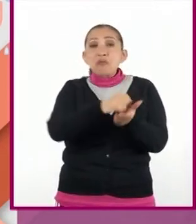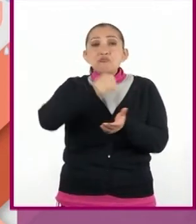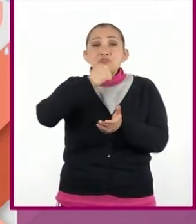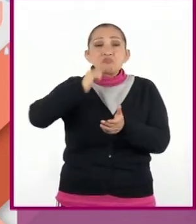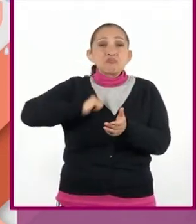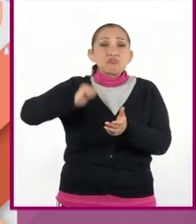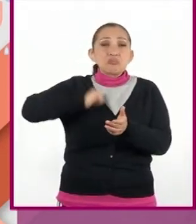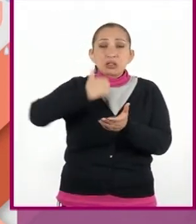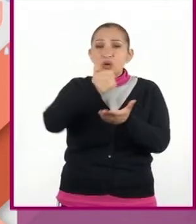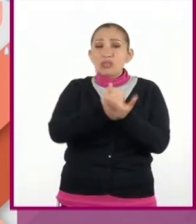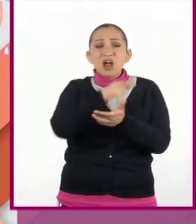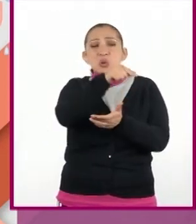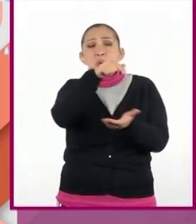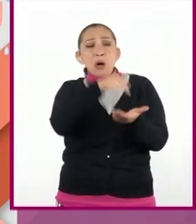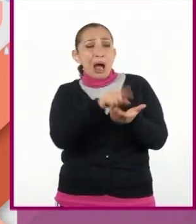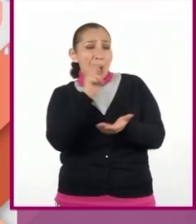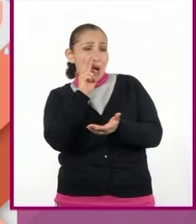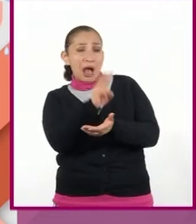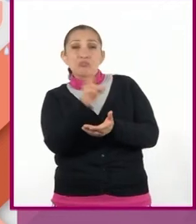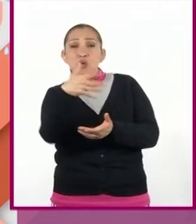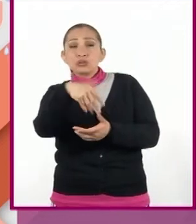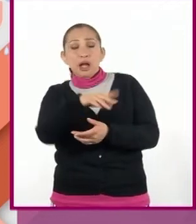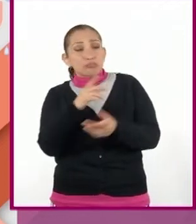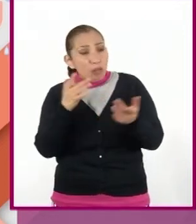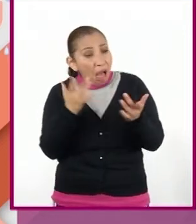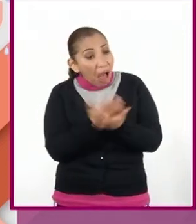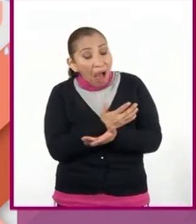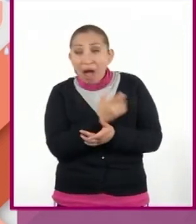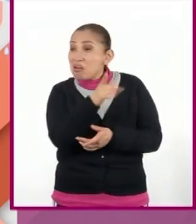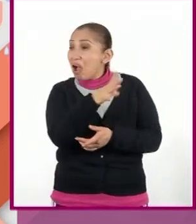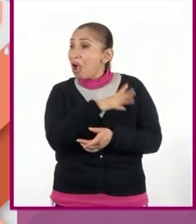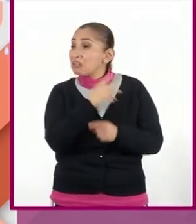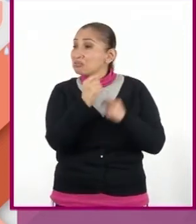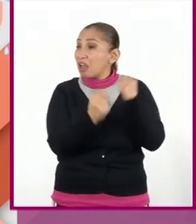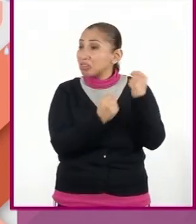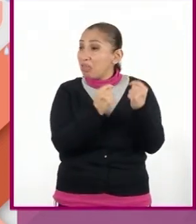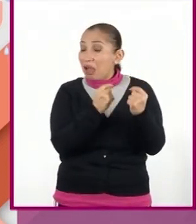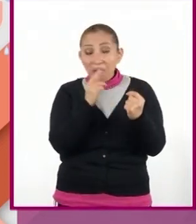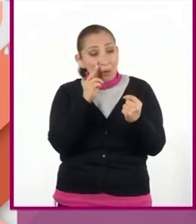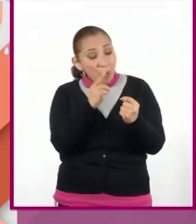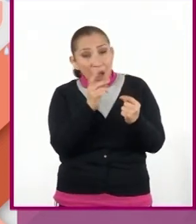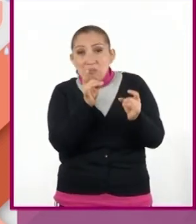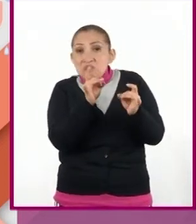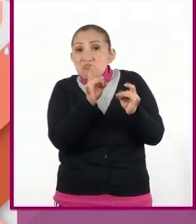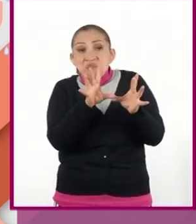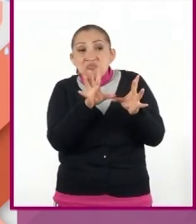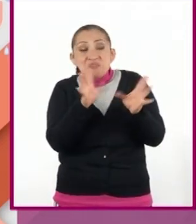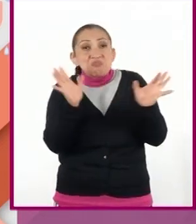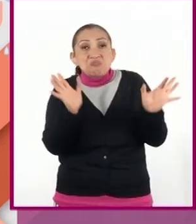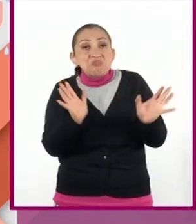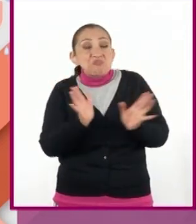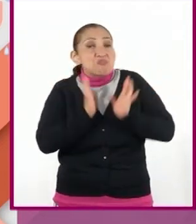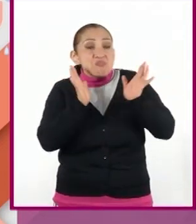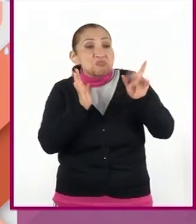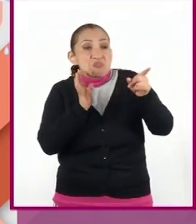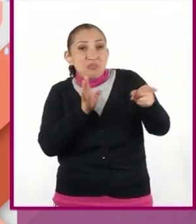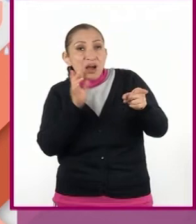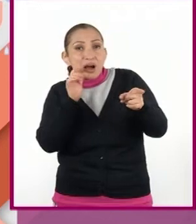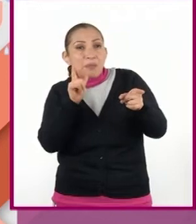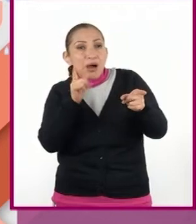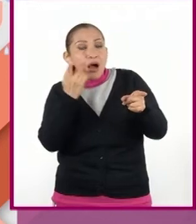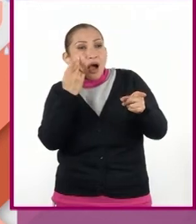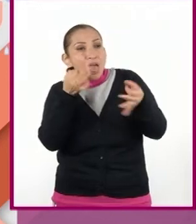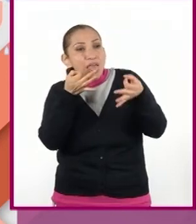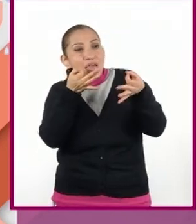Era uno de esos lugares que, sin buscarse, se encuentran y cuando aparecen así, tan inesperadamente, se